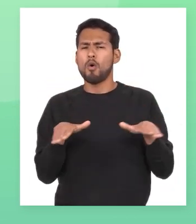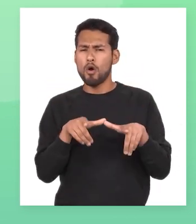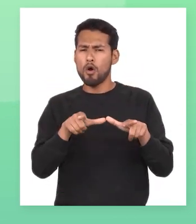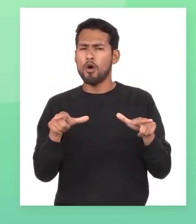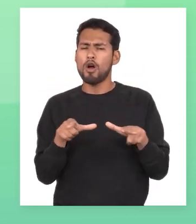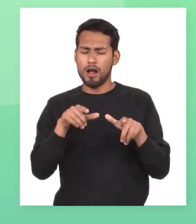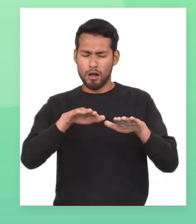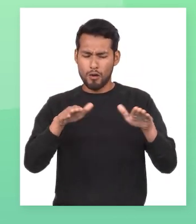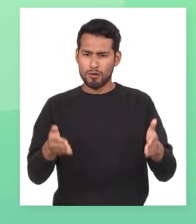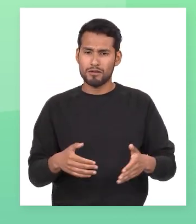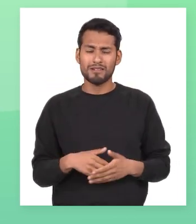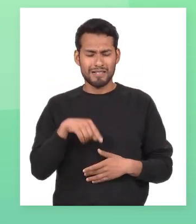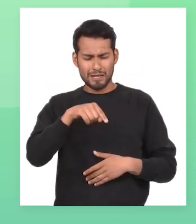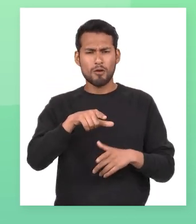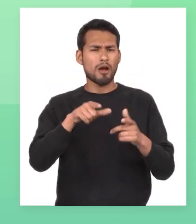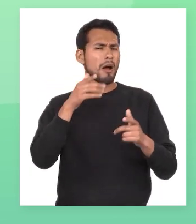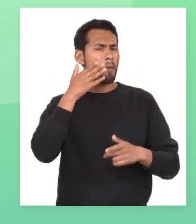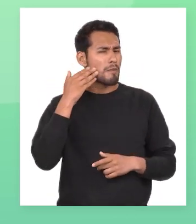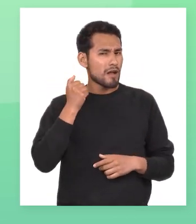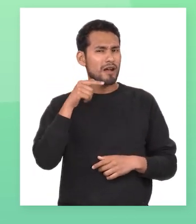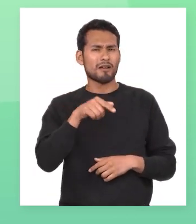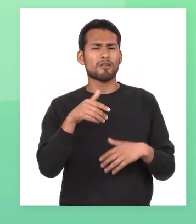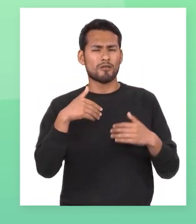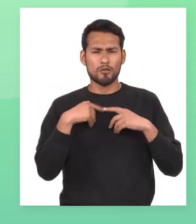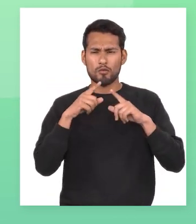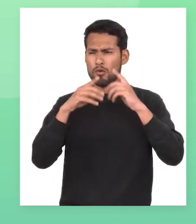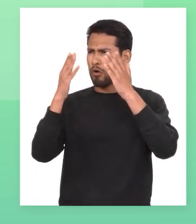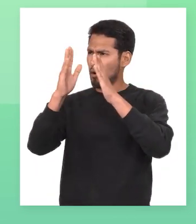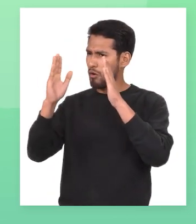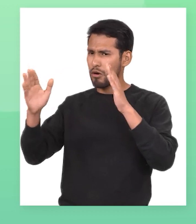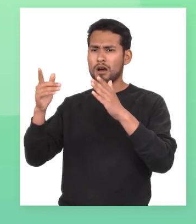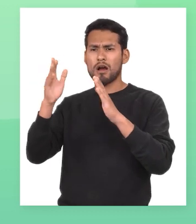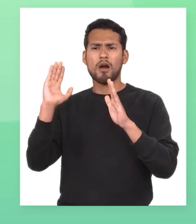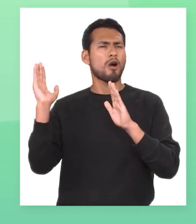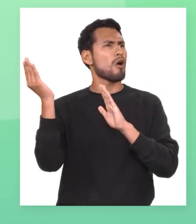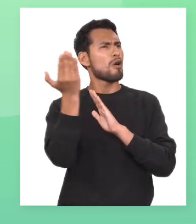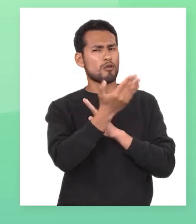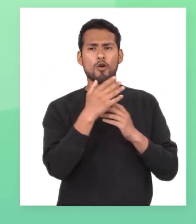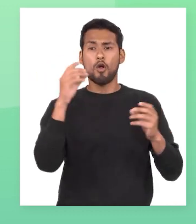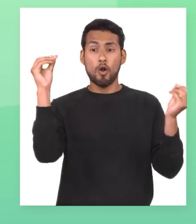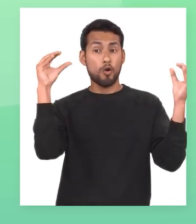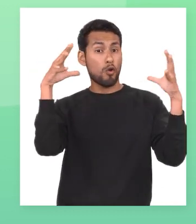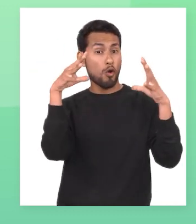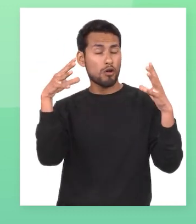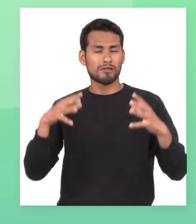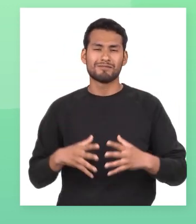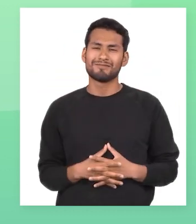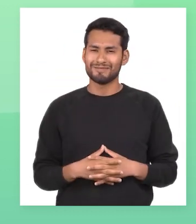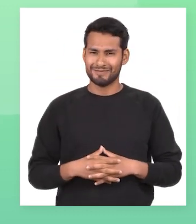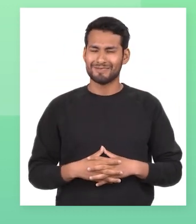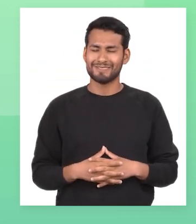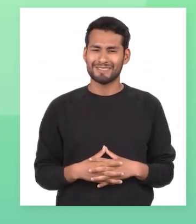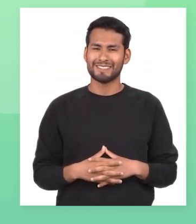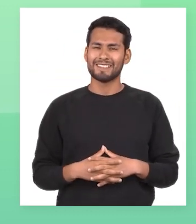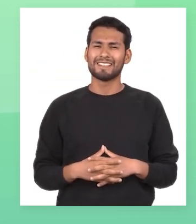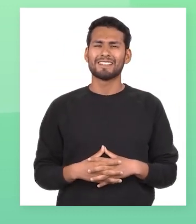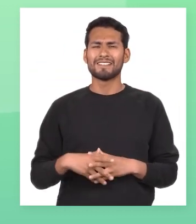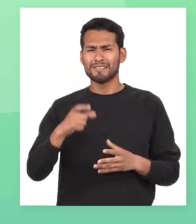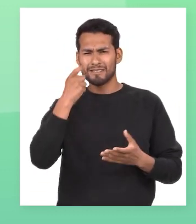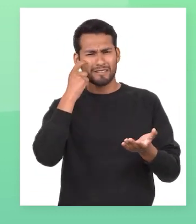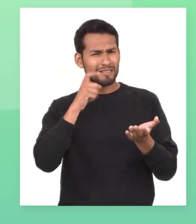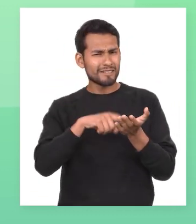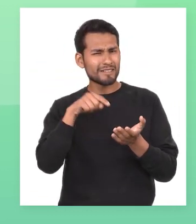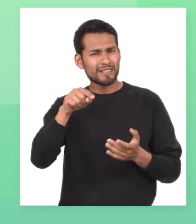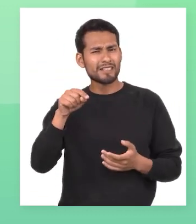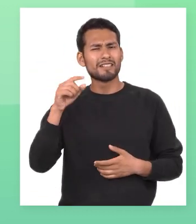Este ambiente, que era blanco como la nieve, estaba lleno de muebles y sus paredes reflejaban mucha luz Identifiquemos el